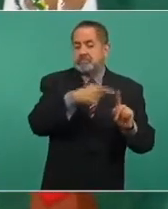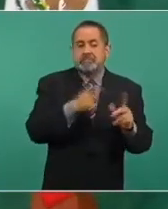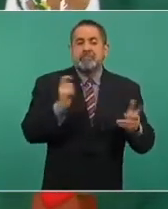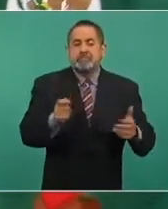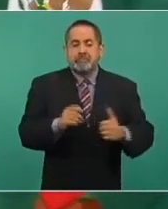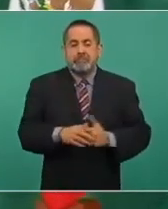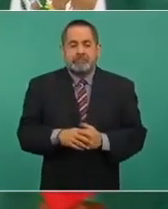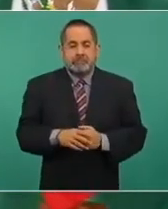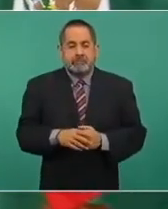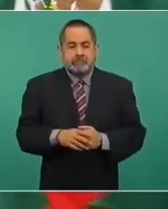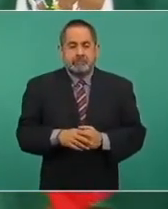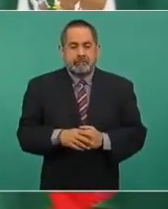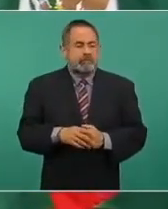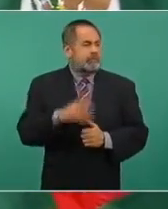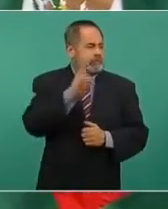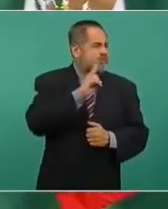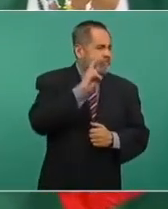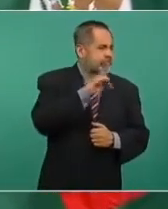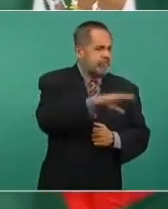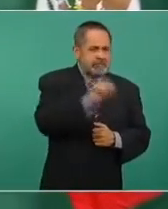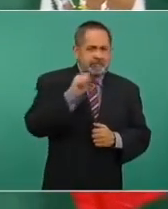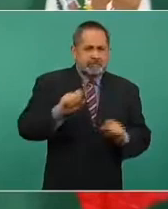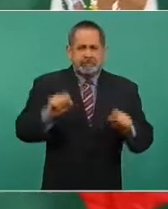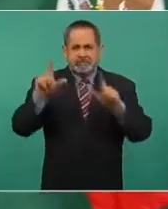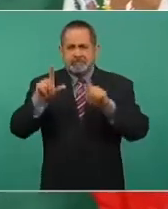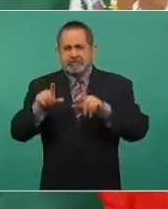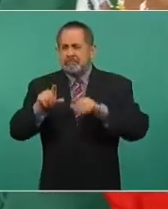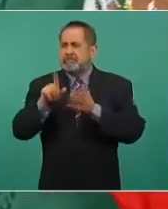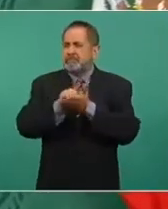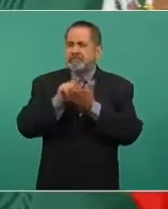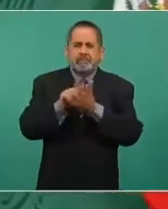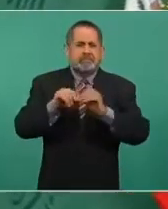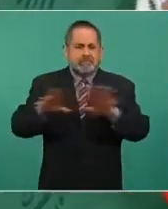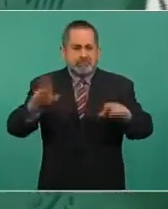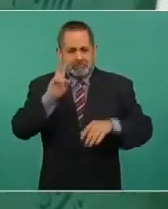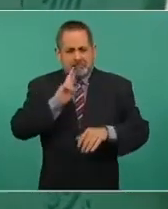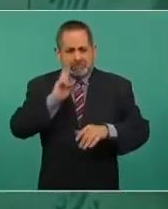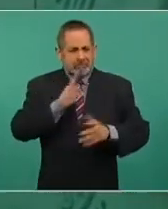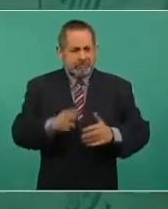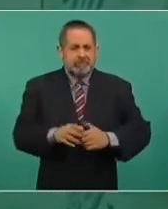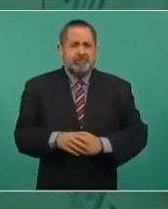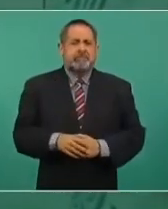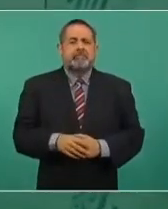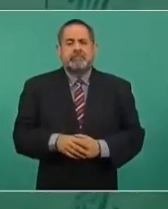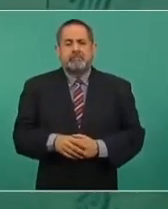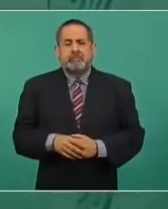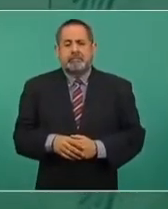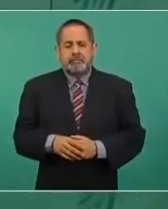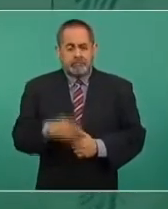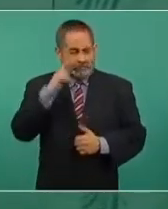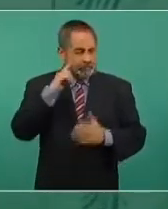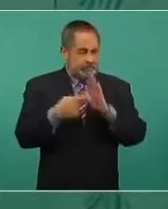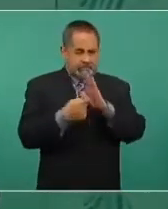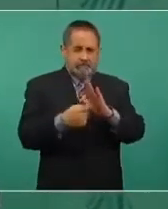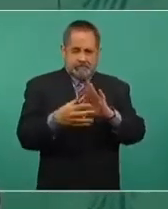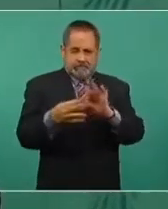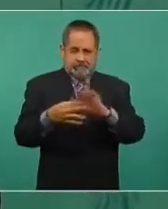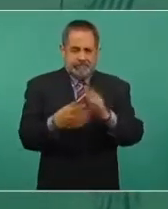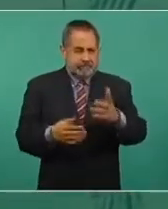ojalá y lo consigamos, para que vean